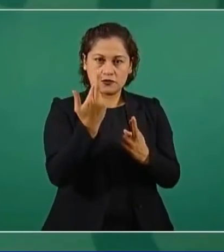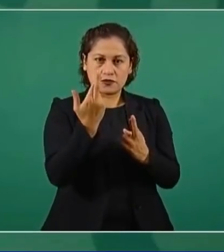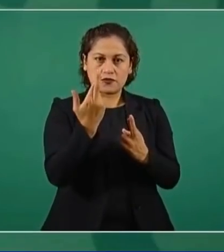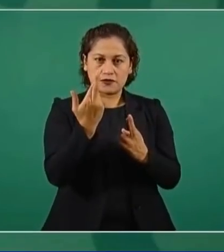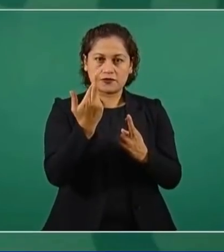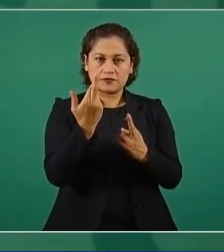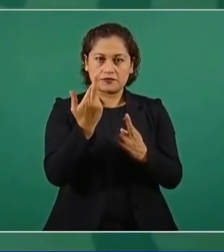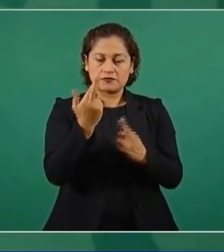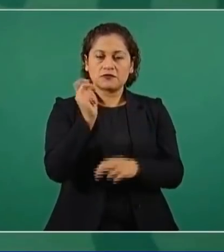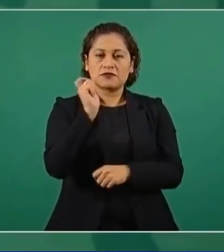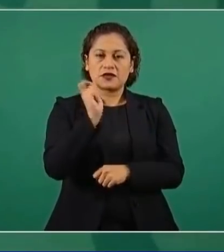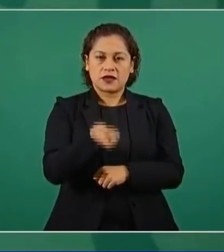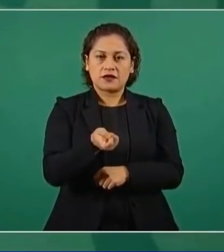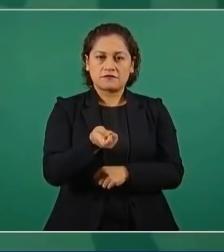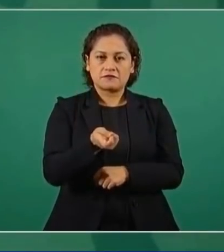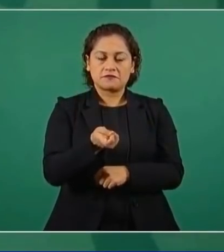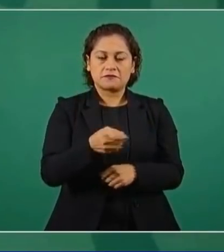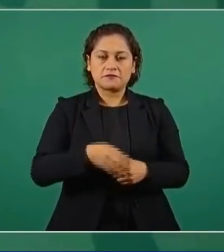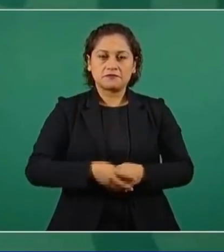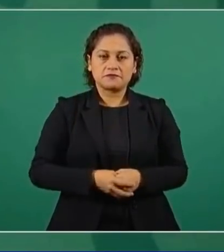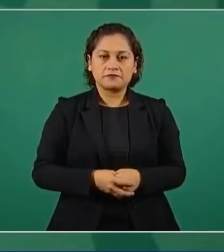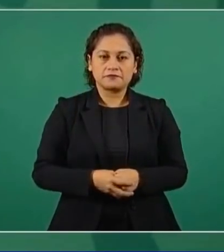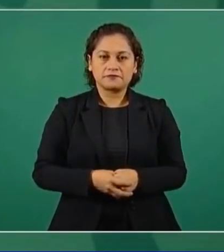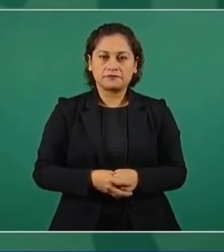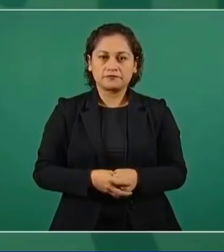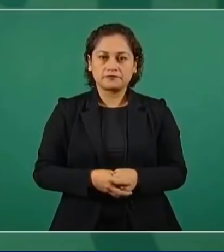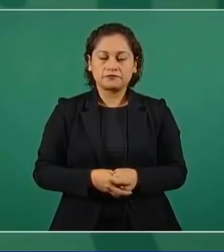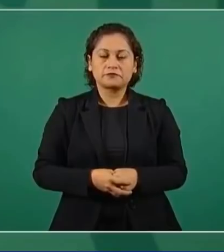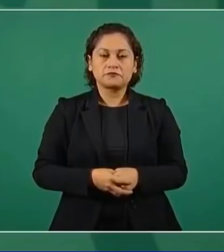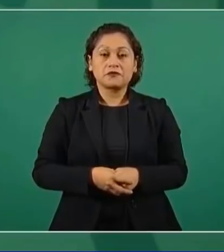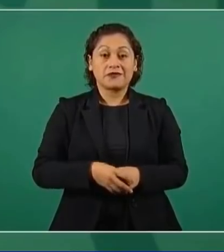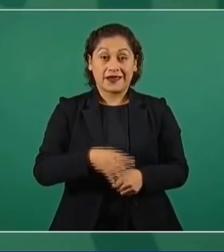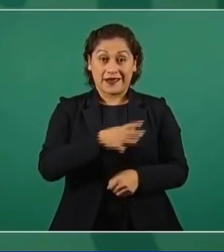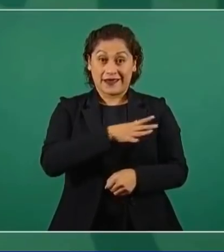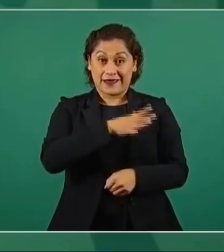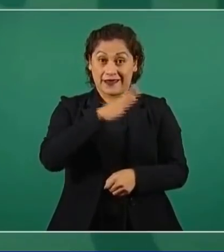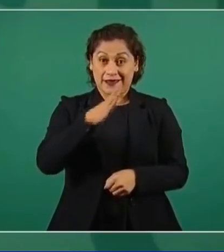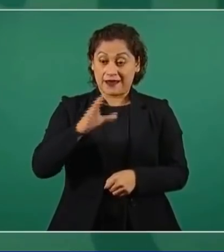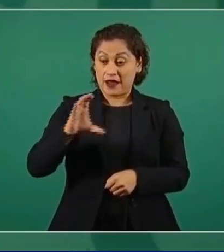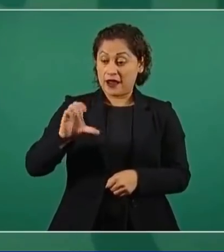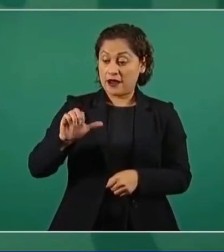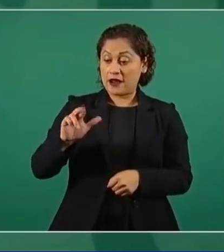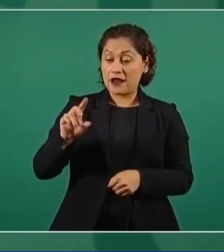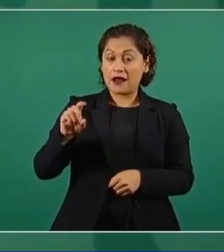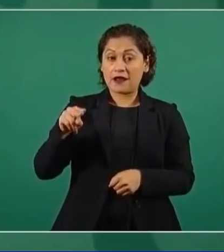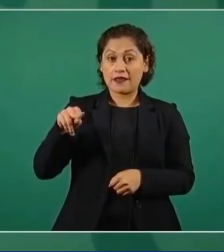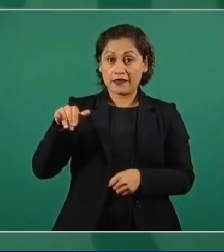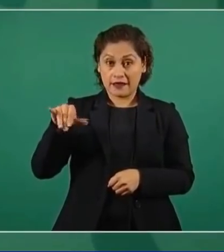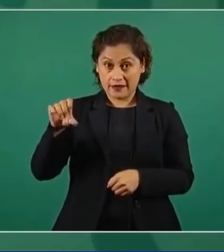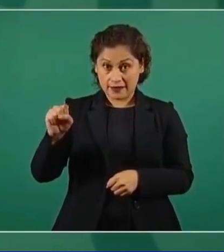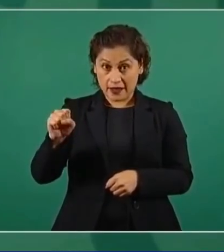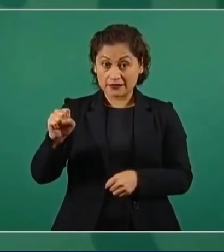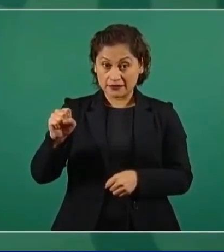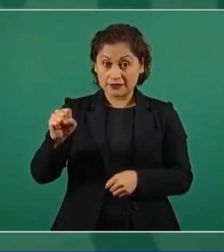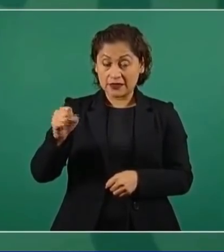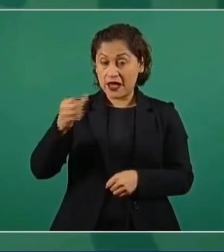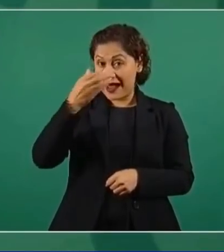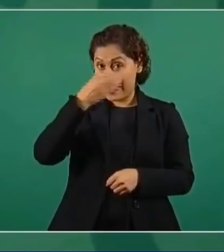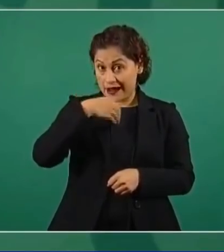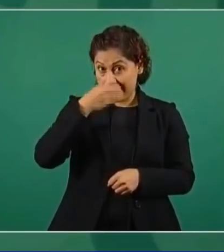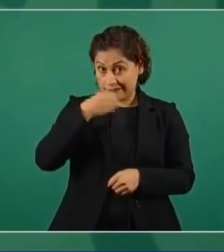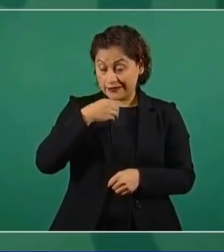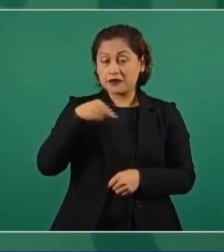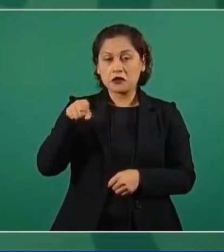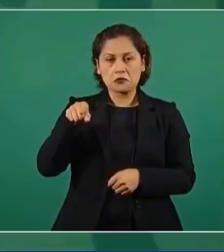la aplica el general Cárdenas, se aplica hasta hace